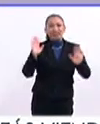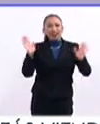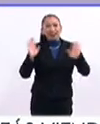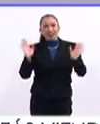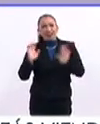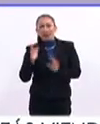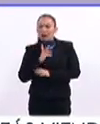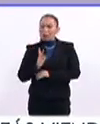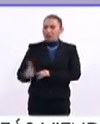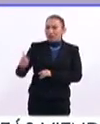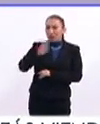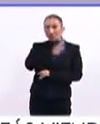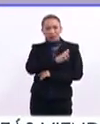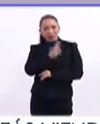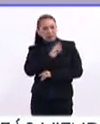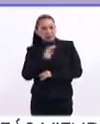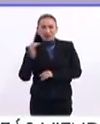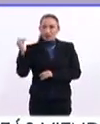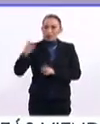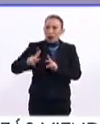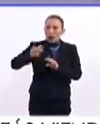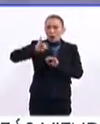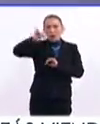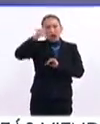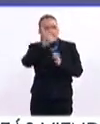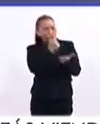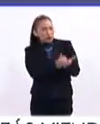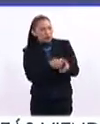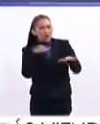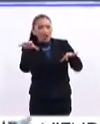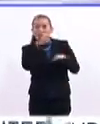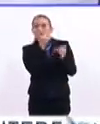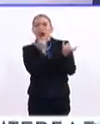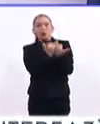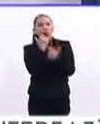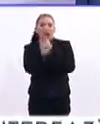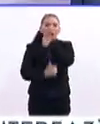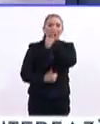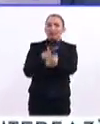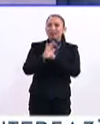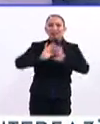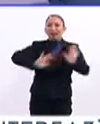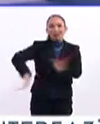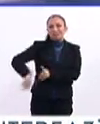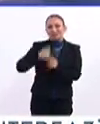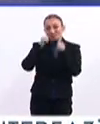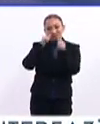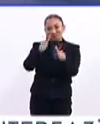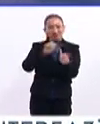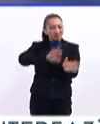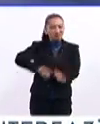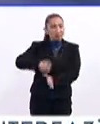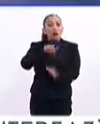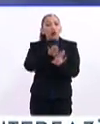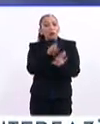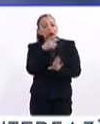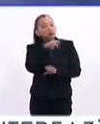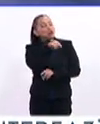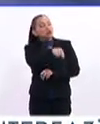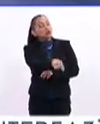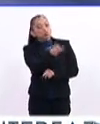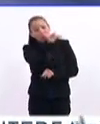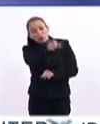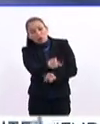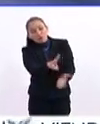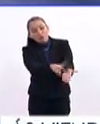pública, privada, en la provincia, en rural, en ciudad. Entonces, hay que quitar de ahí el énfasis. ¿Cómo? Diciéndole, tú